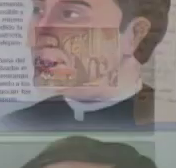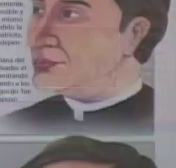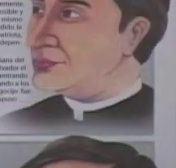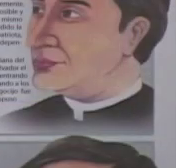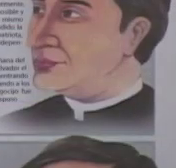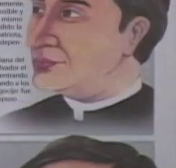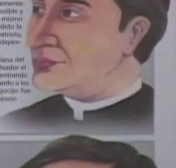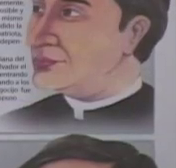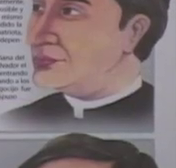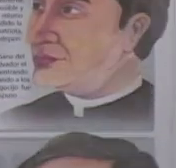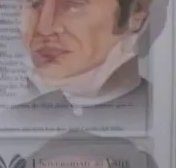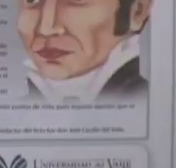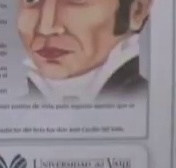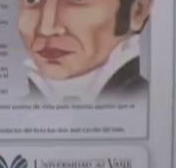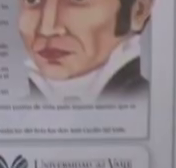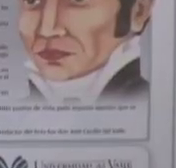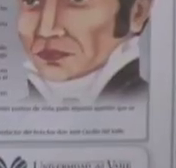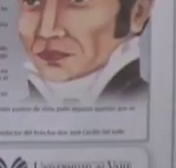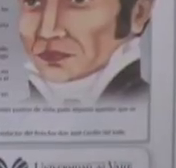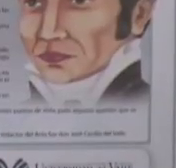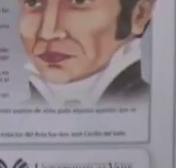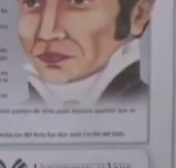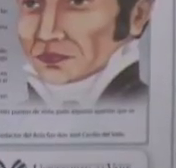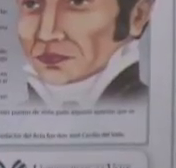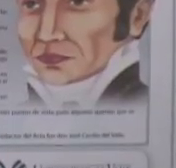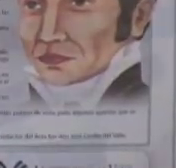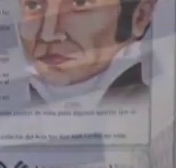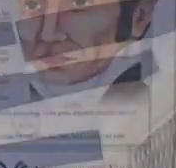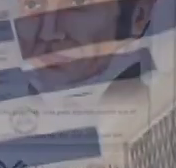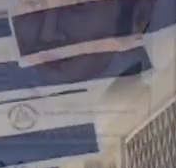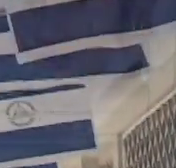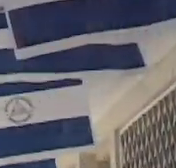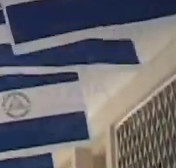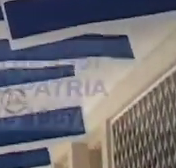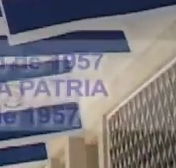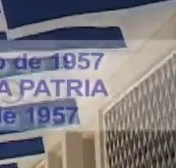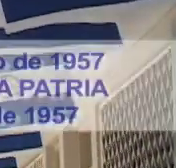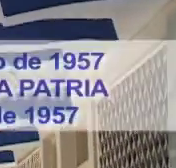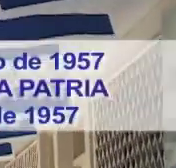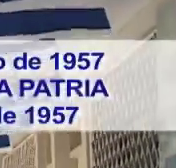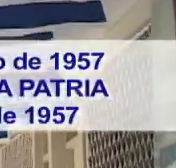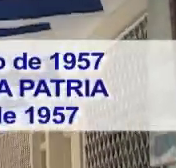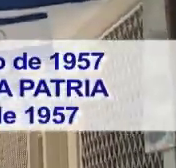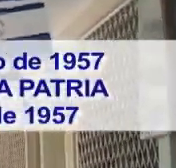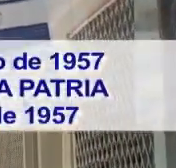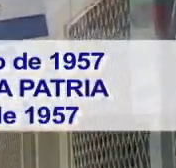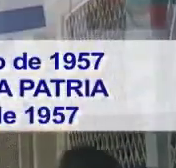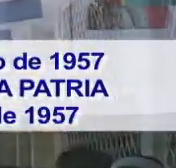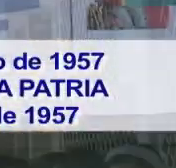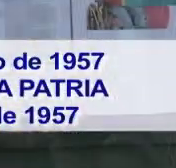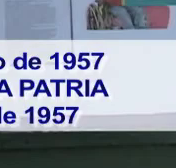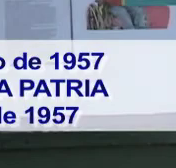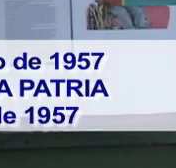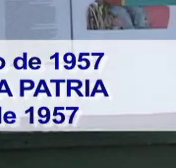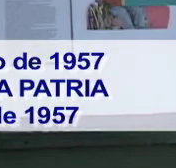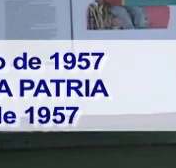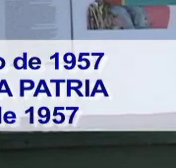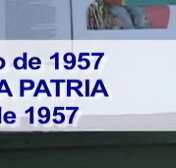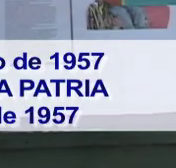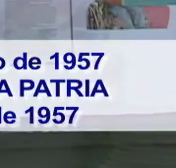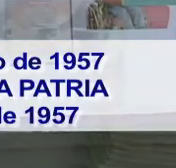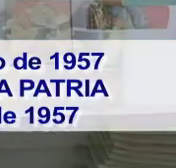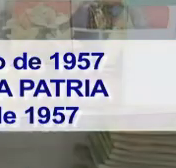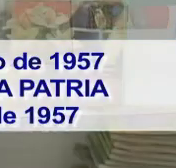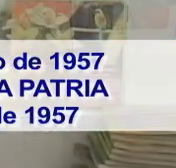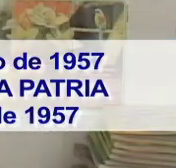a los próceres y precursores de nuestra independencia. De acuerdo a esta norma jurídica, durante la Semana de la